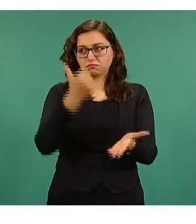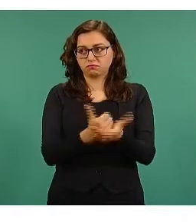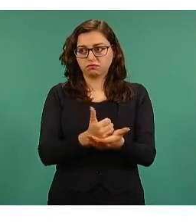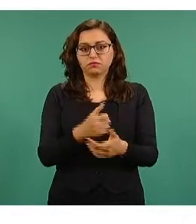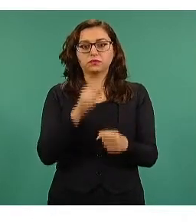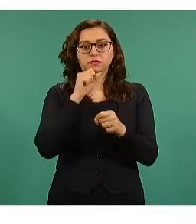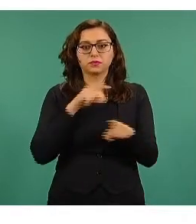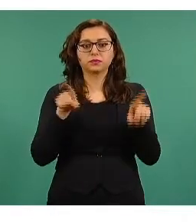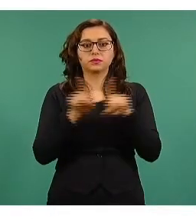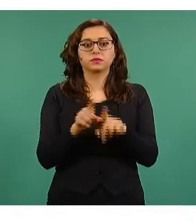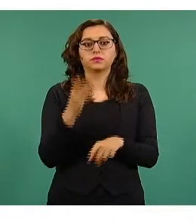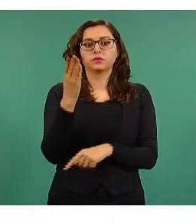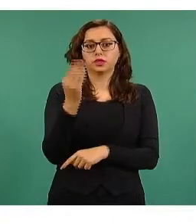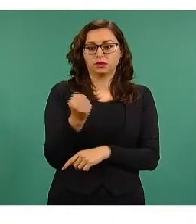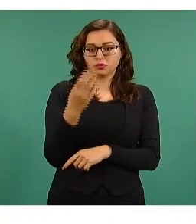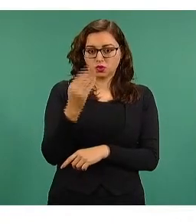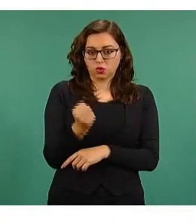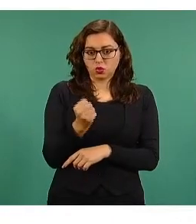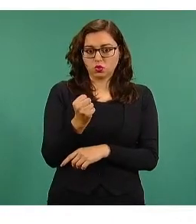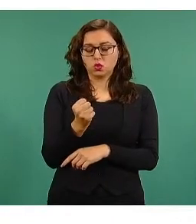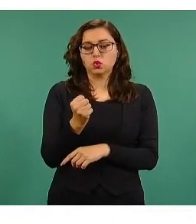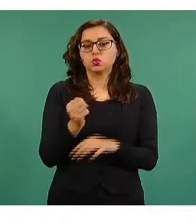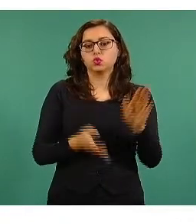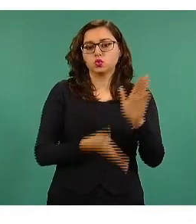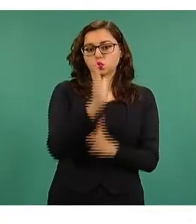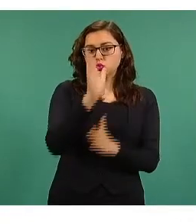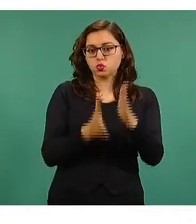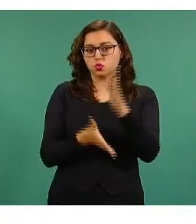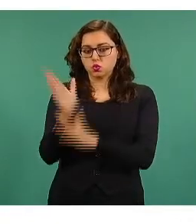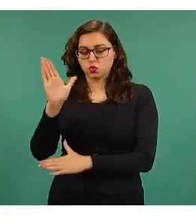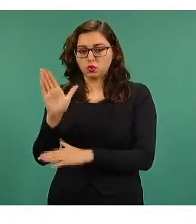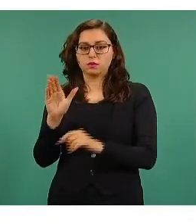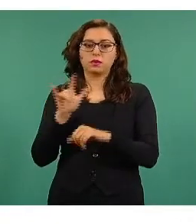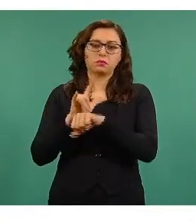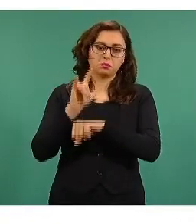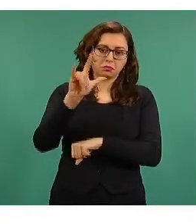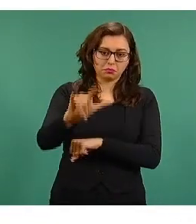rutas aéreas, empleando 41 aeronaves.